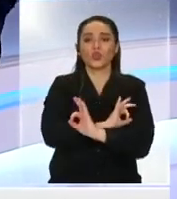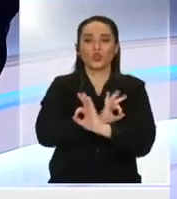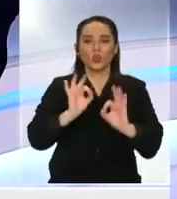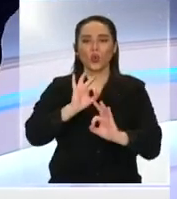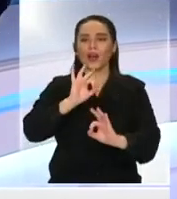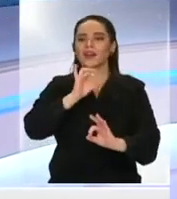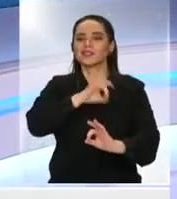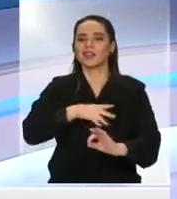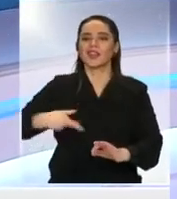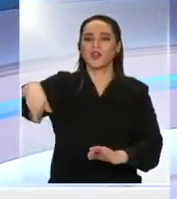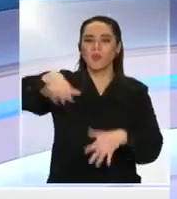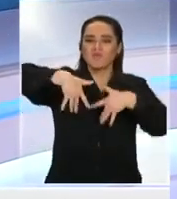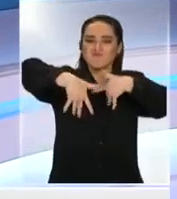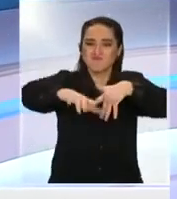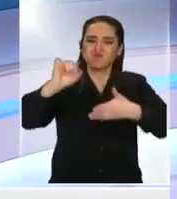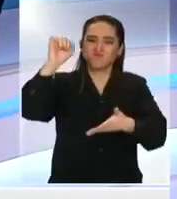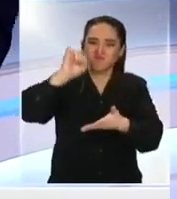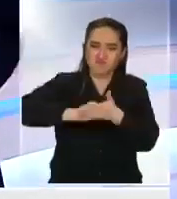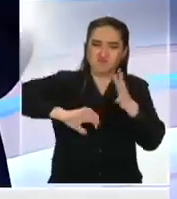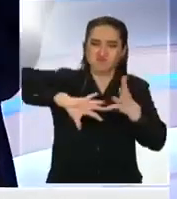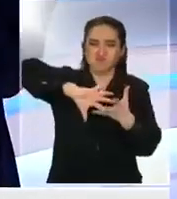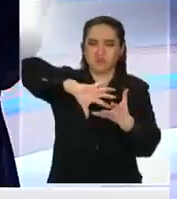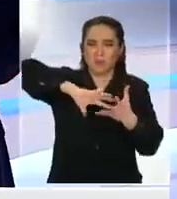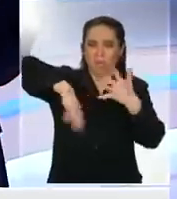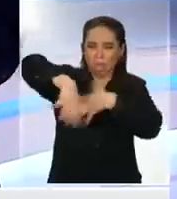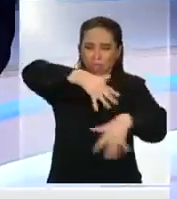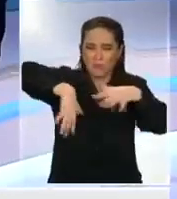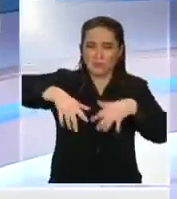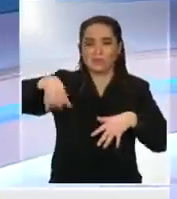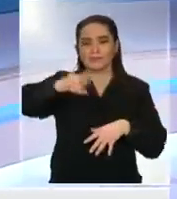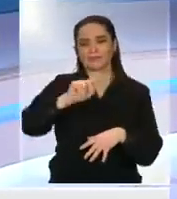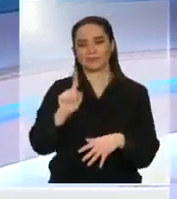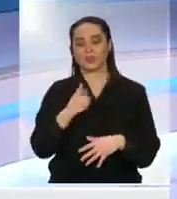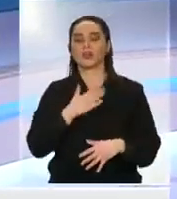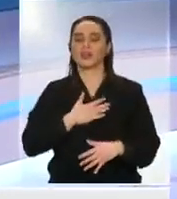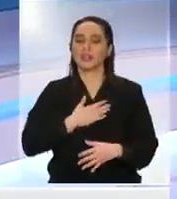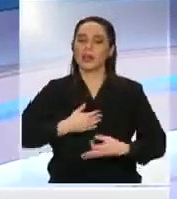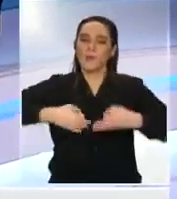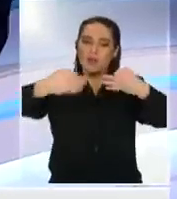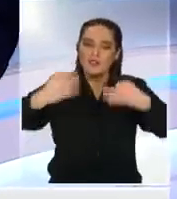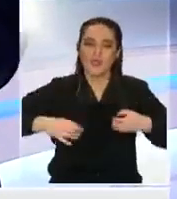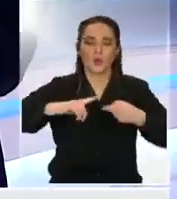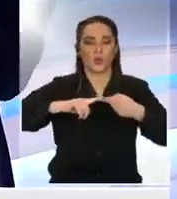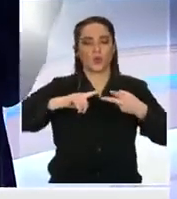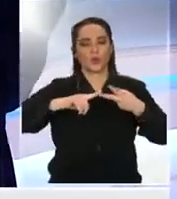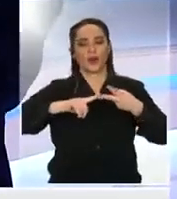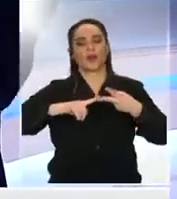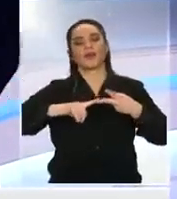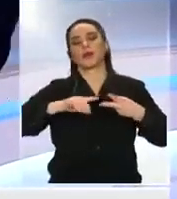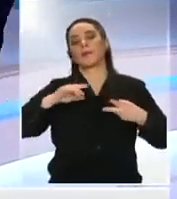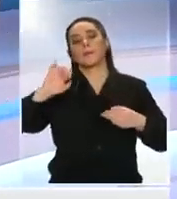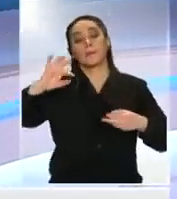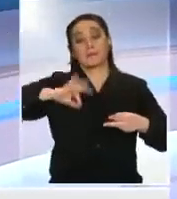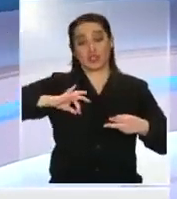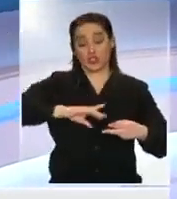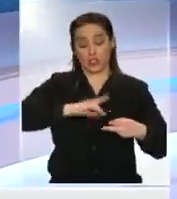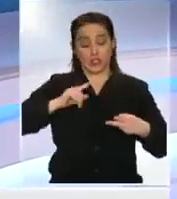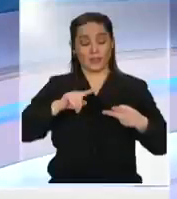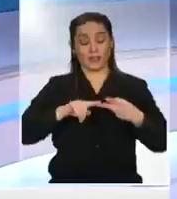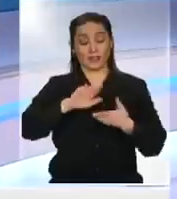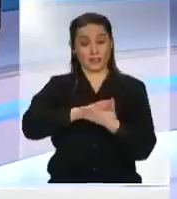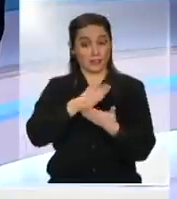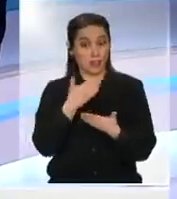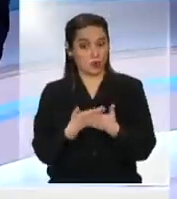vamos a asegurar pensiones dignas, vamos a asegurar salud universal para todas y todos, vamos a asegurar además